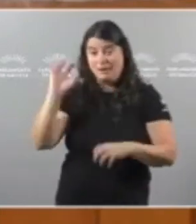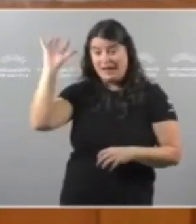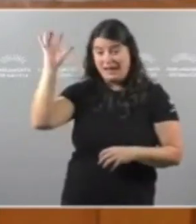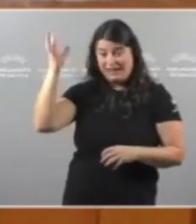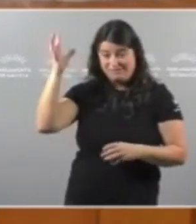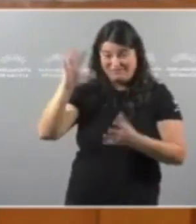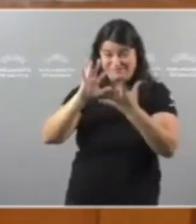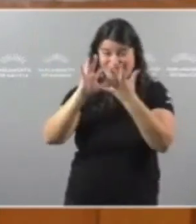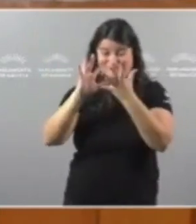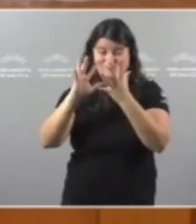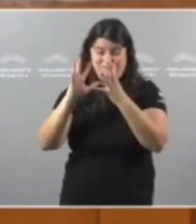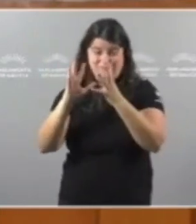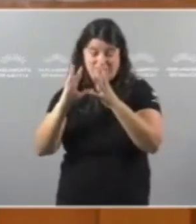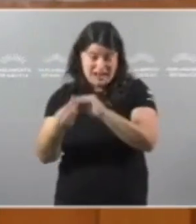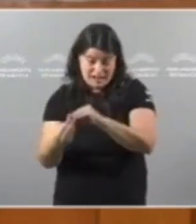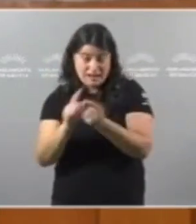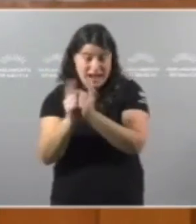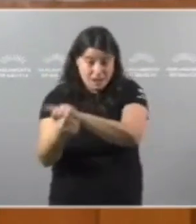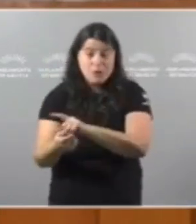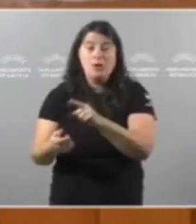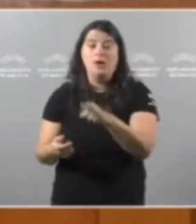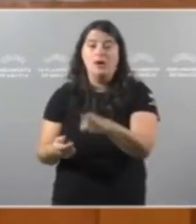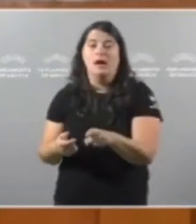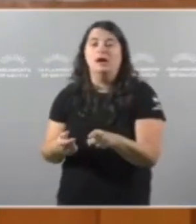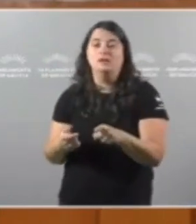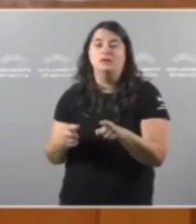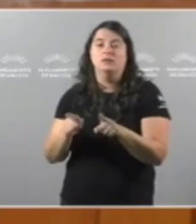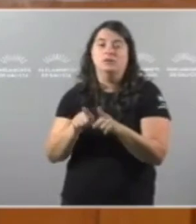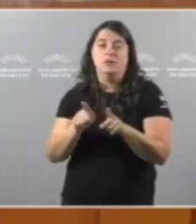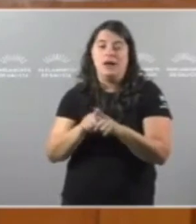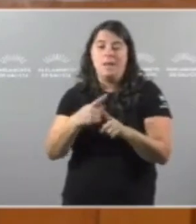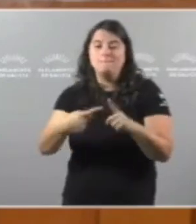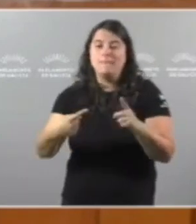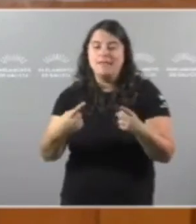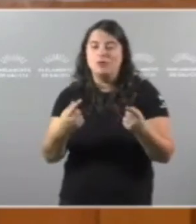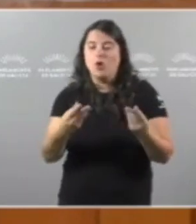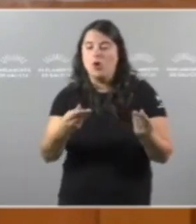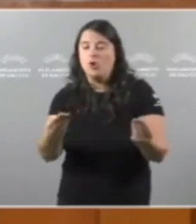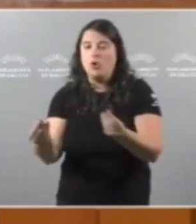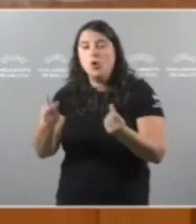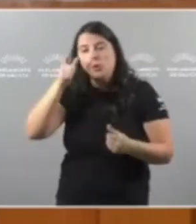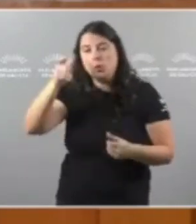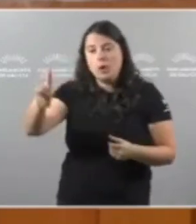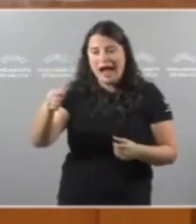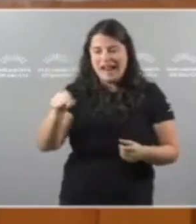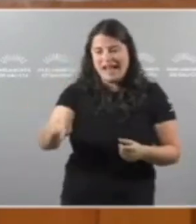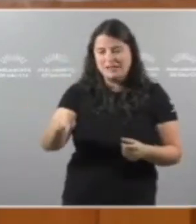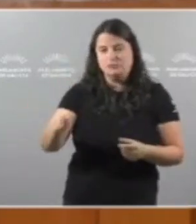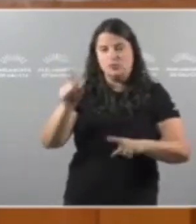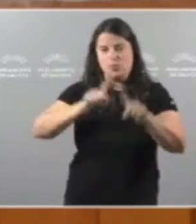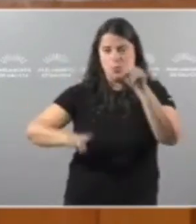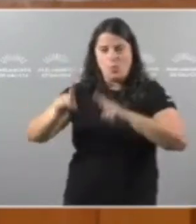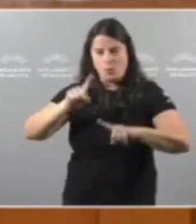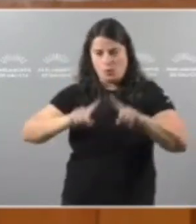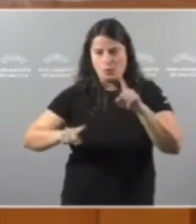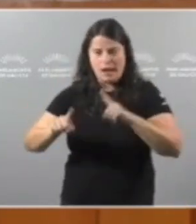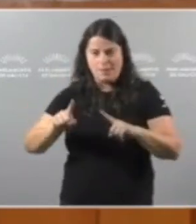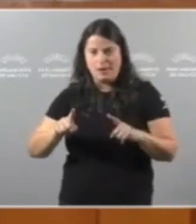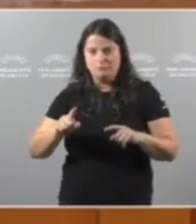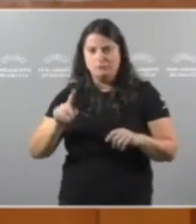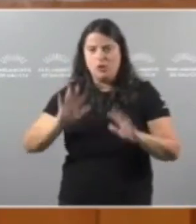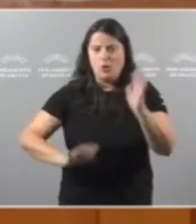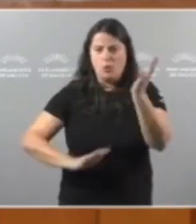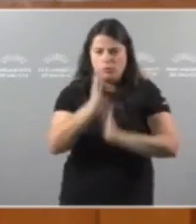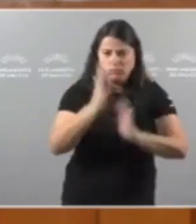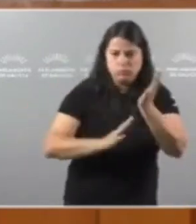Enfrentar O problema Que temos No ámbito Do noso Medio Rural Porque Temos Un grave Problema Como son Os lumes